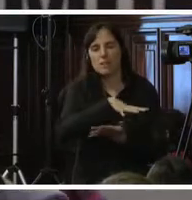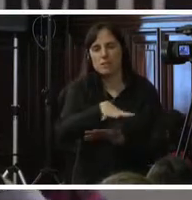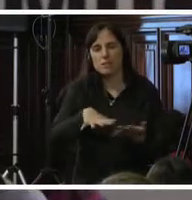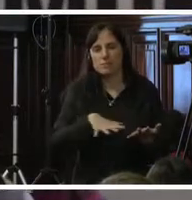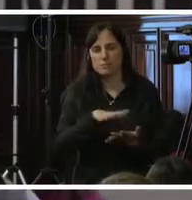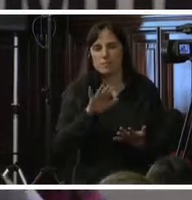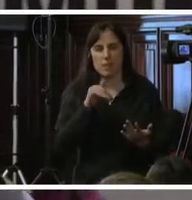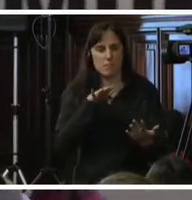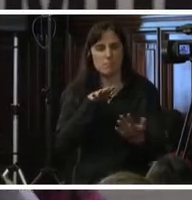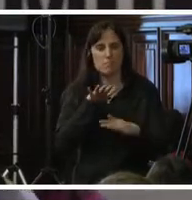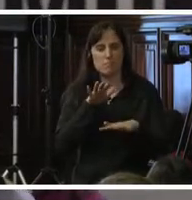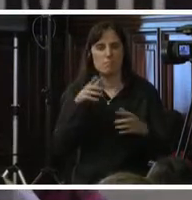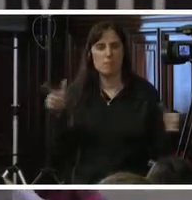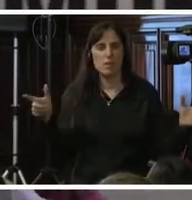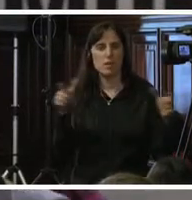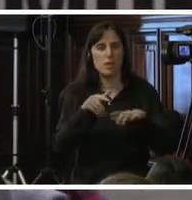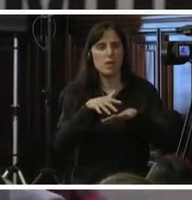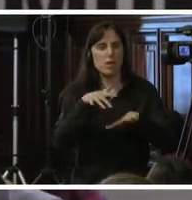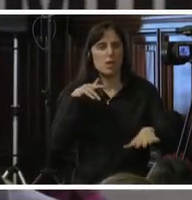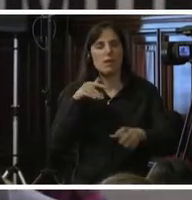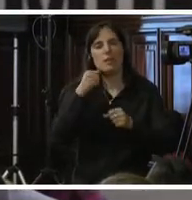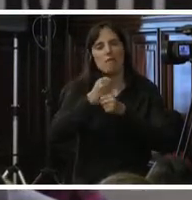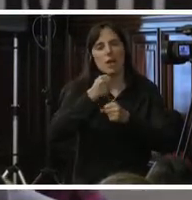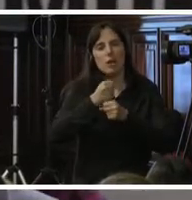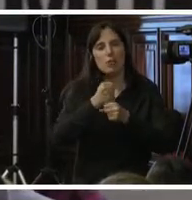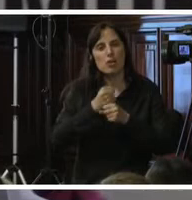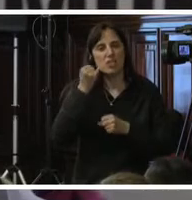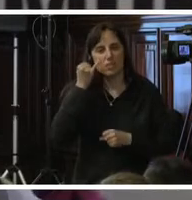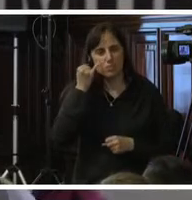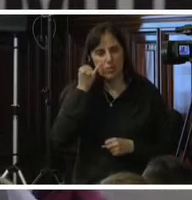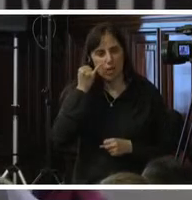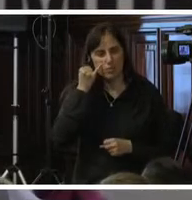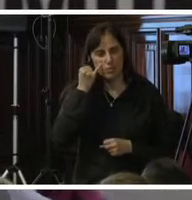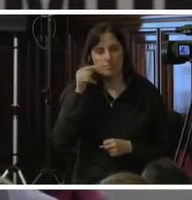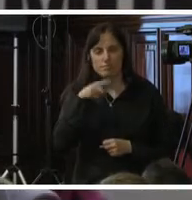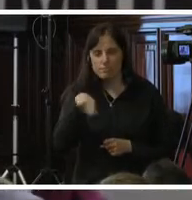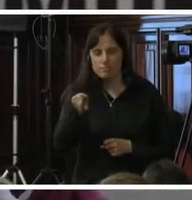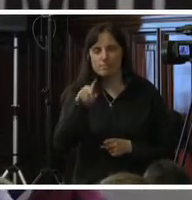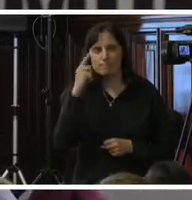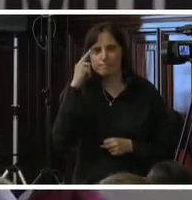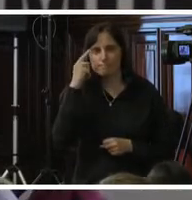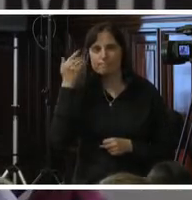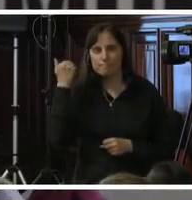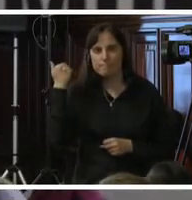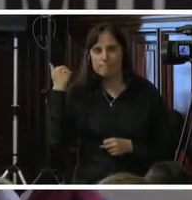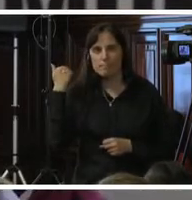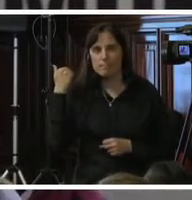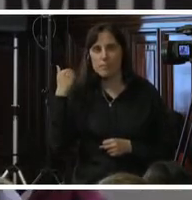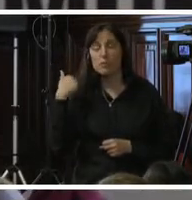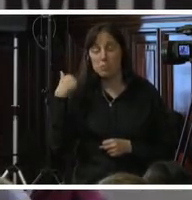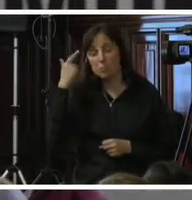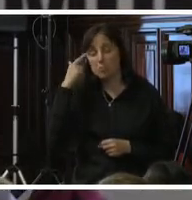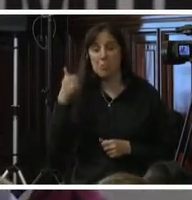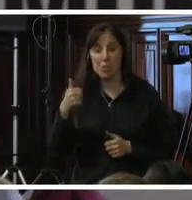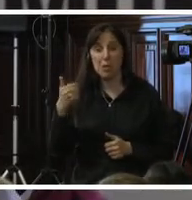audiencia sobre trabajadores sexuales, se planteó, y si lo pienso, en aquel momento creí que estaba bien.